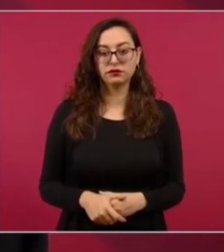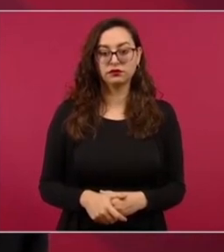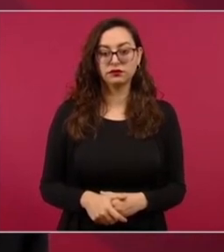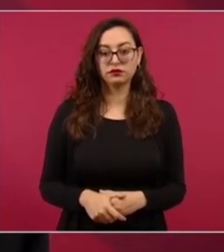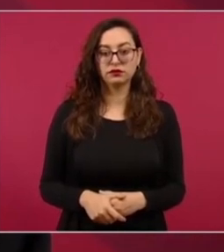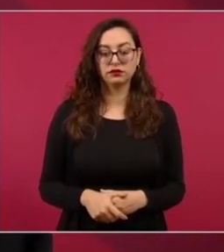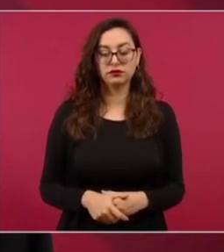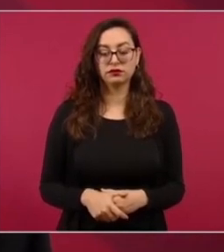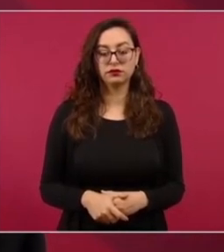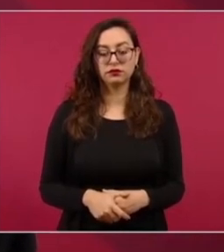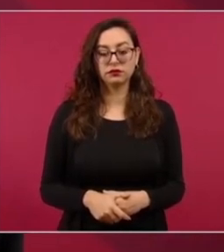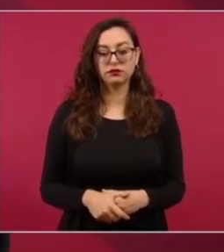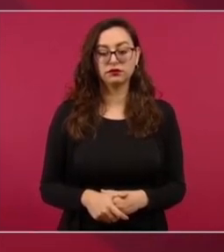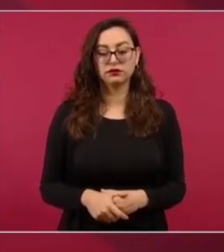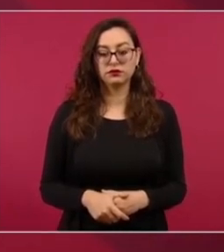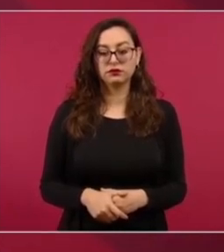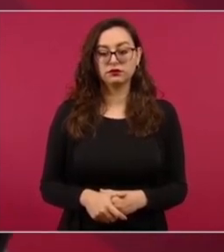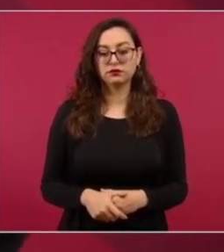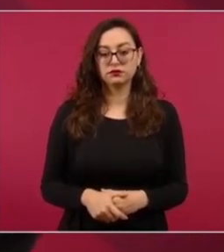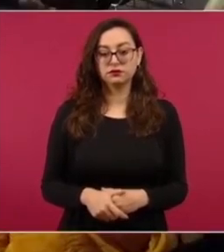es que